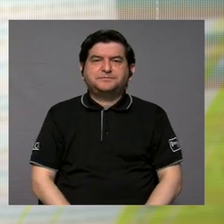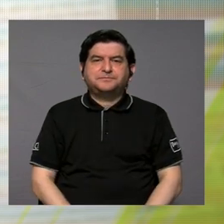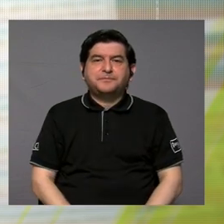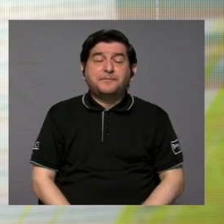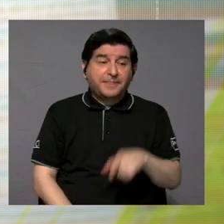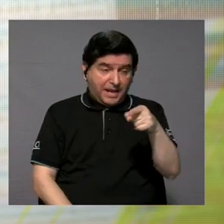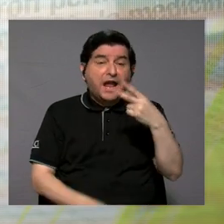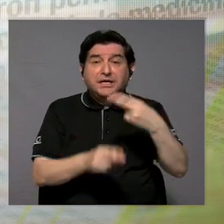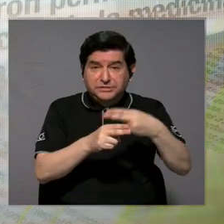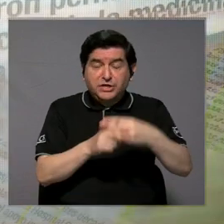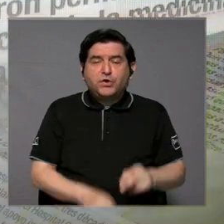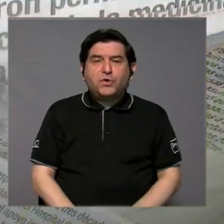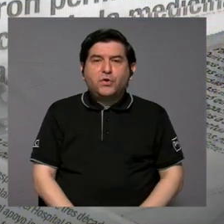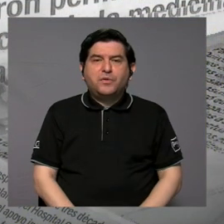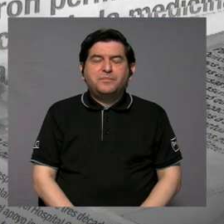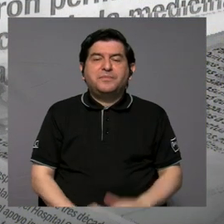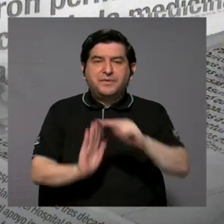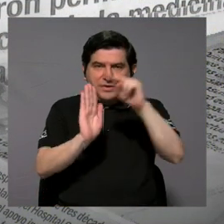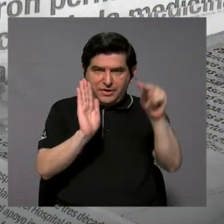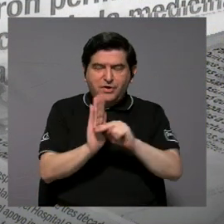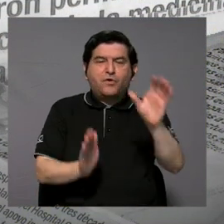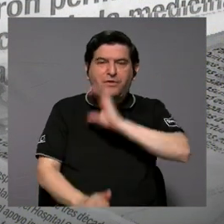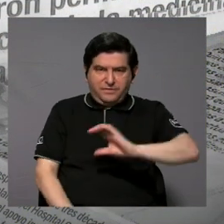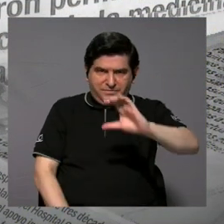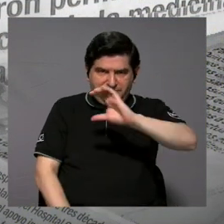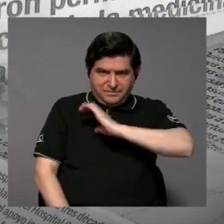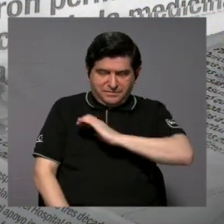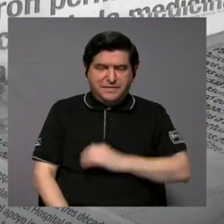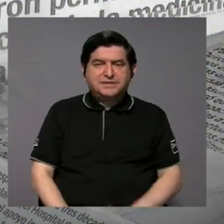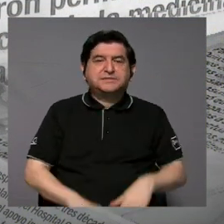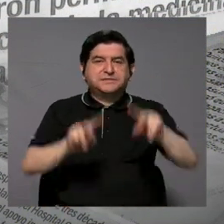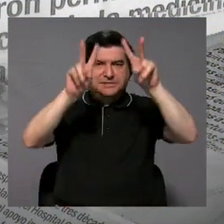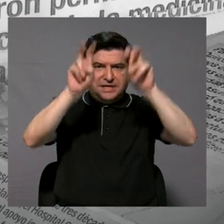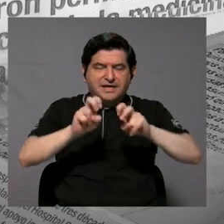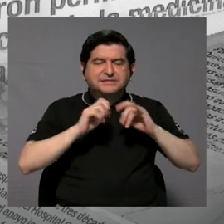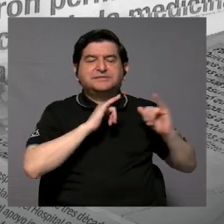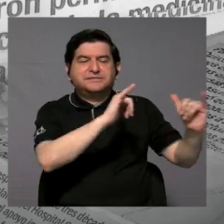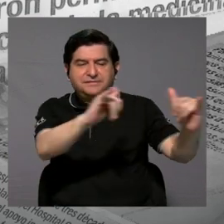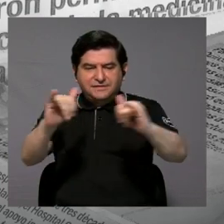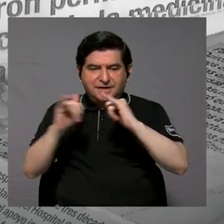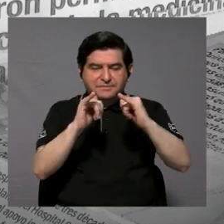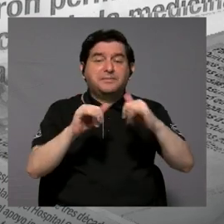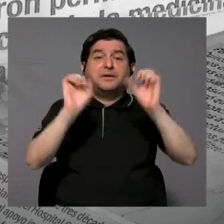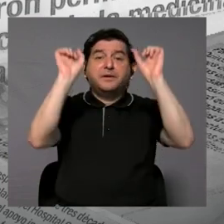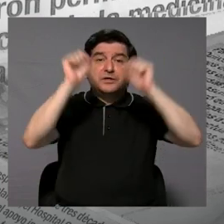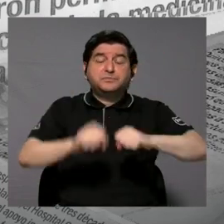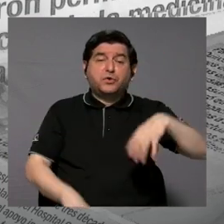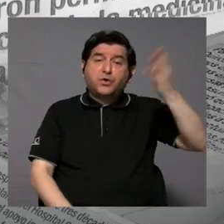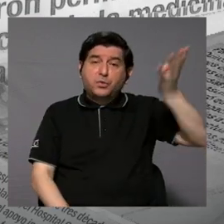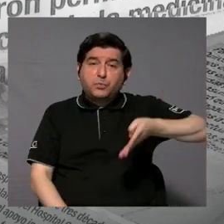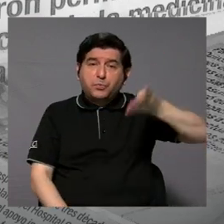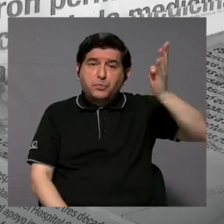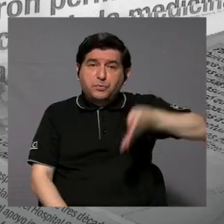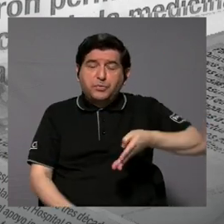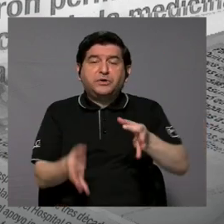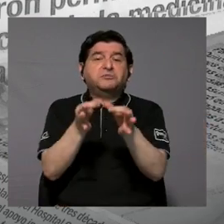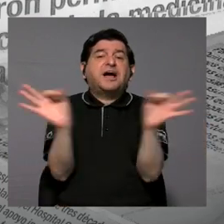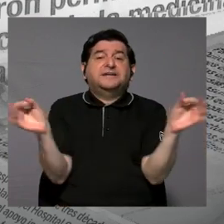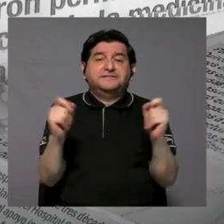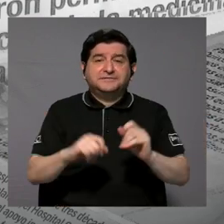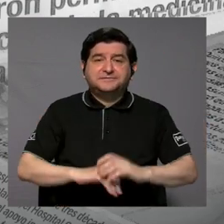Tiene ese nombre, estándares de calidad, estándares de calidad para las pruebas estandarizadas y se puede descargar